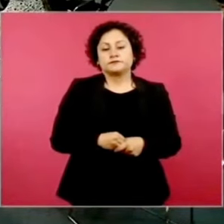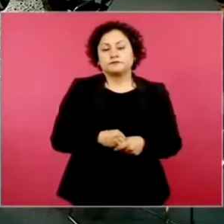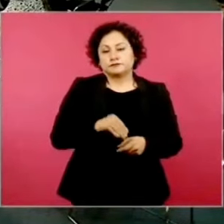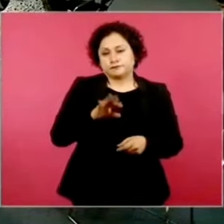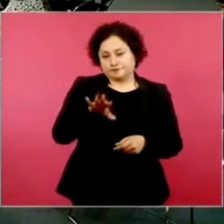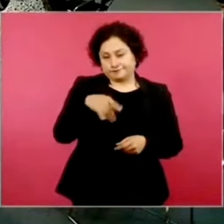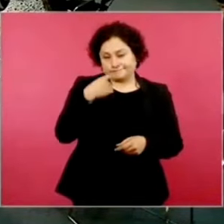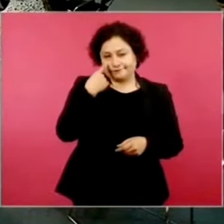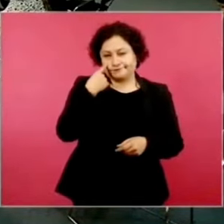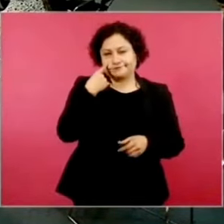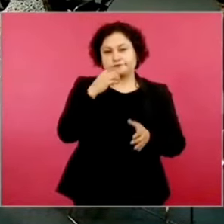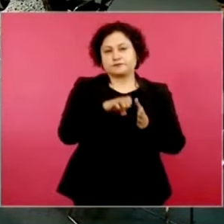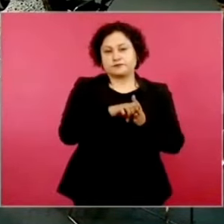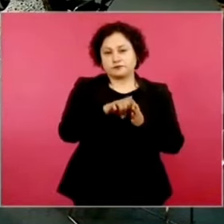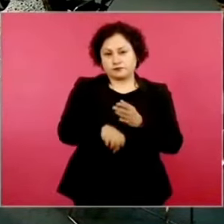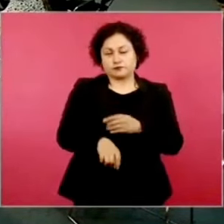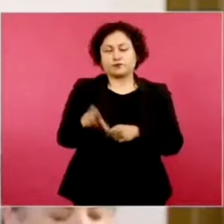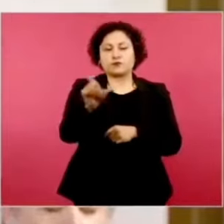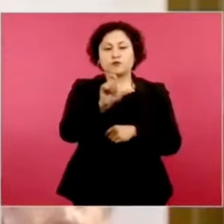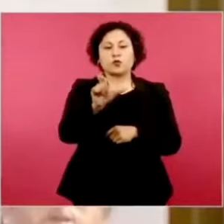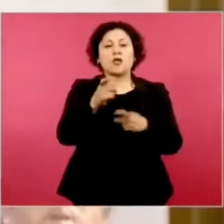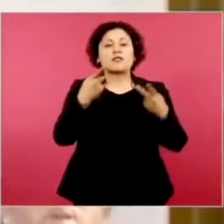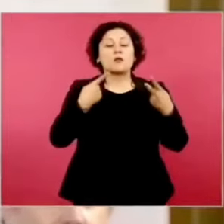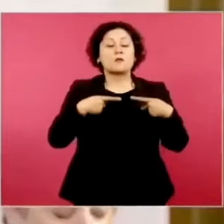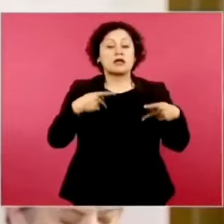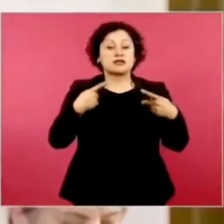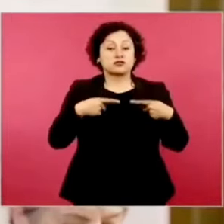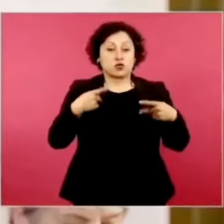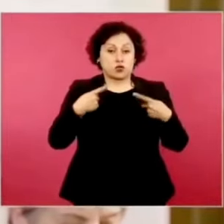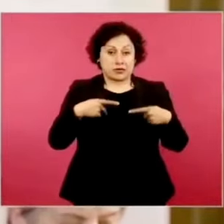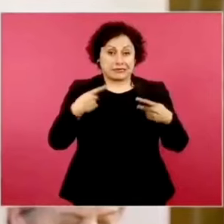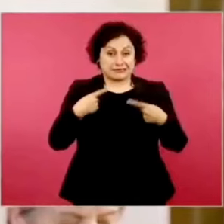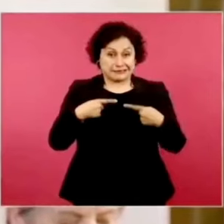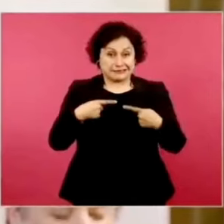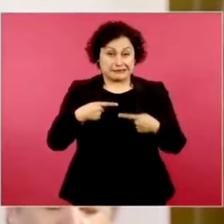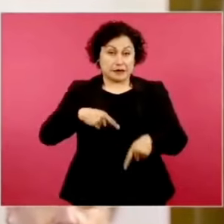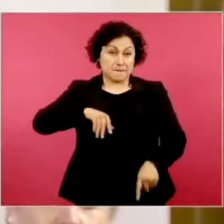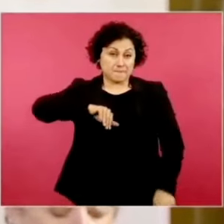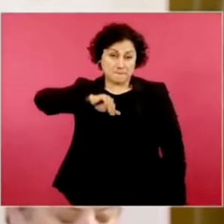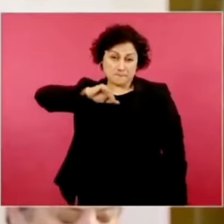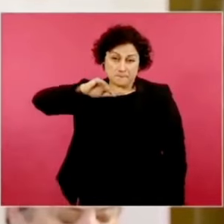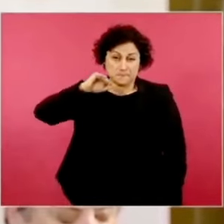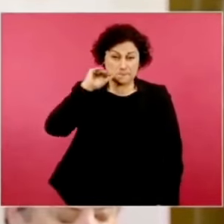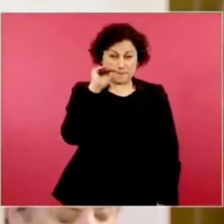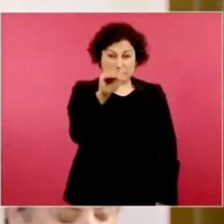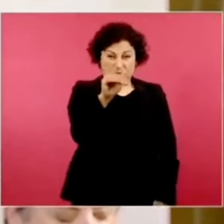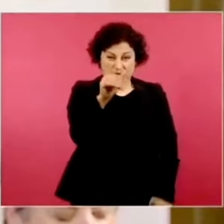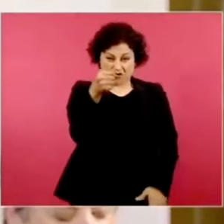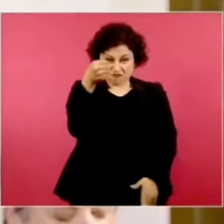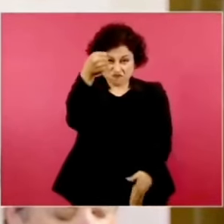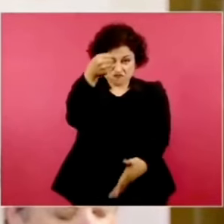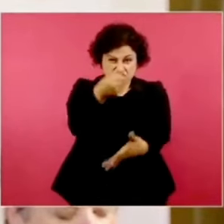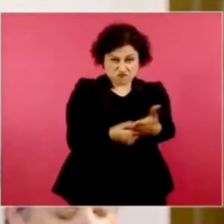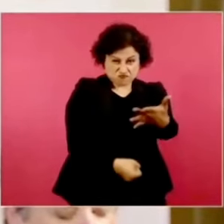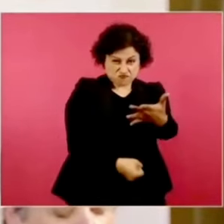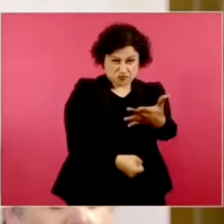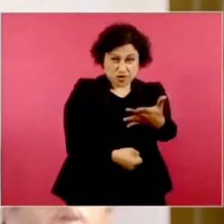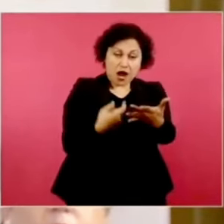hacer un reclamo fuerte, con tintes